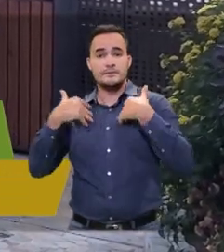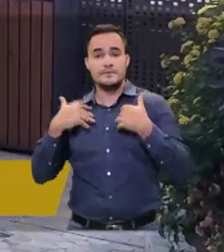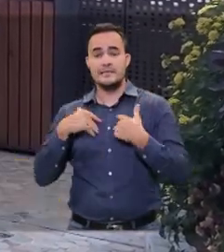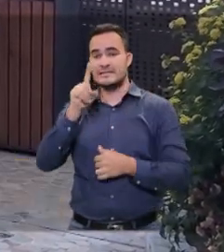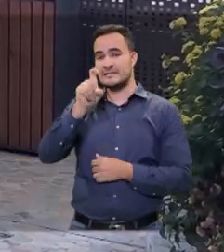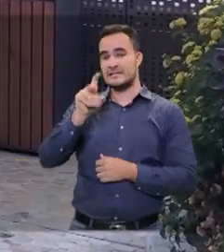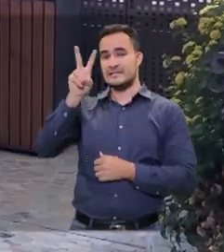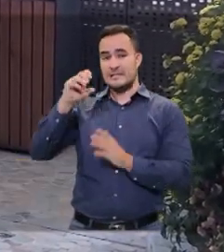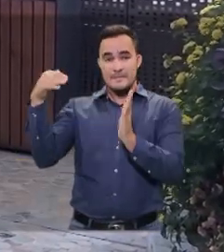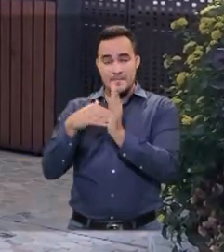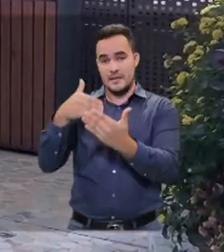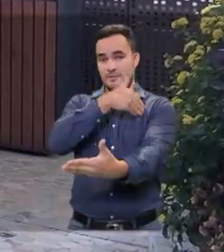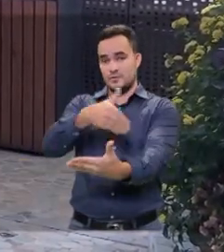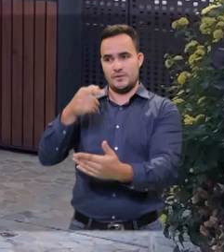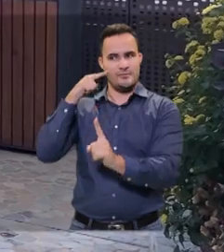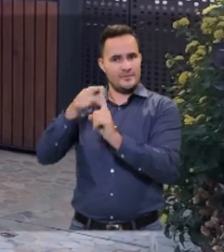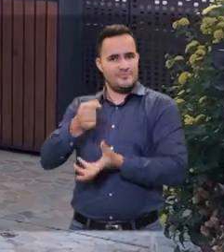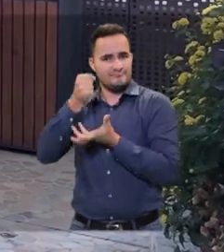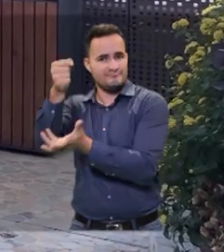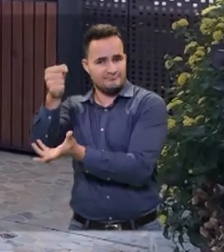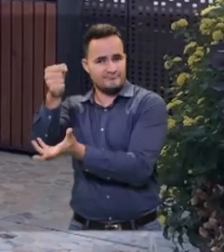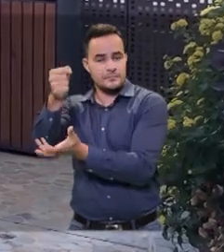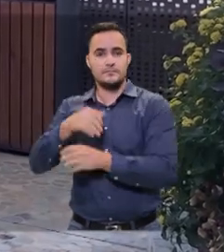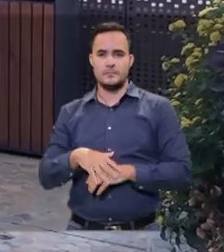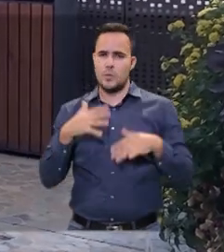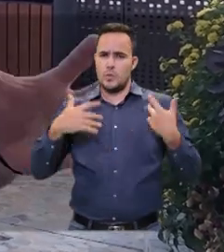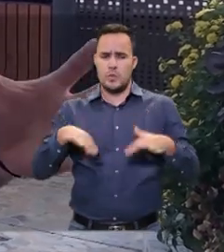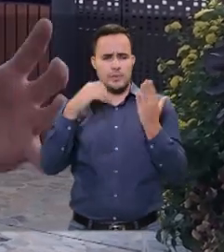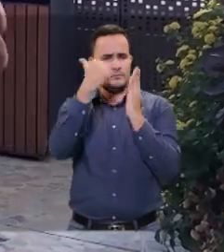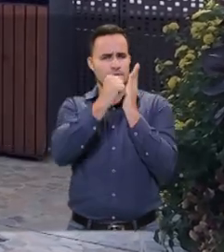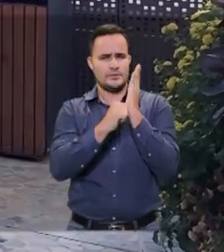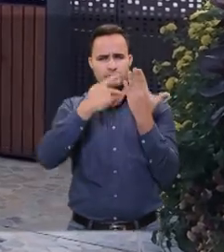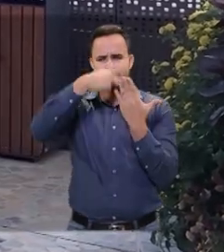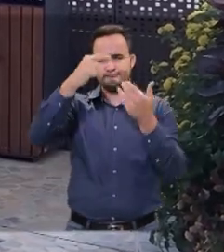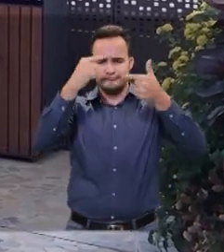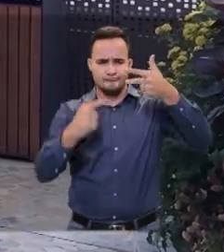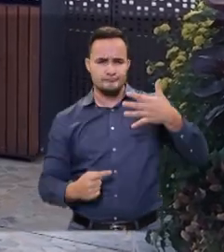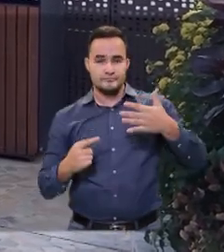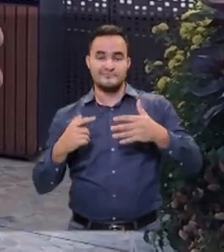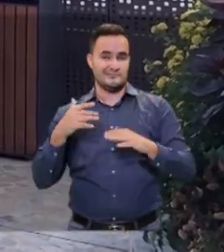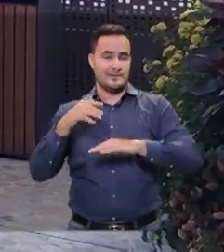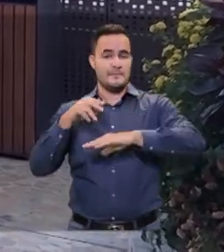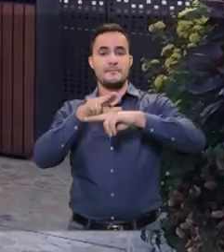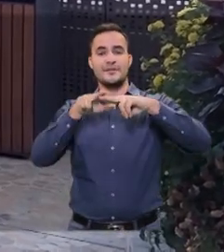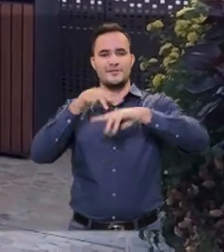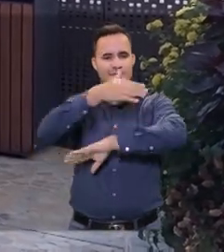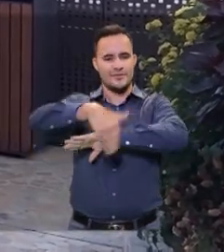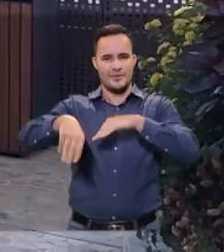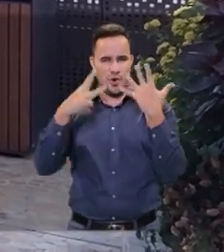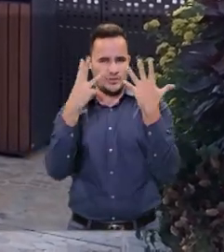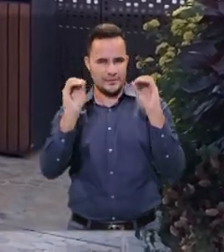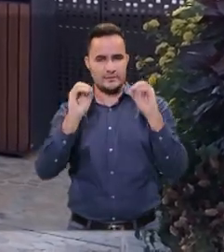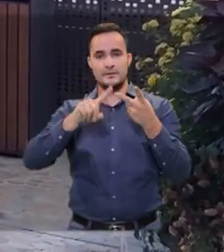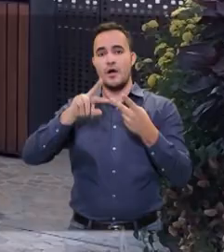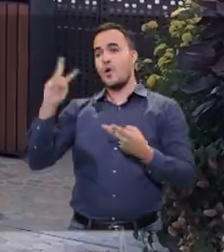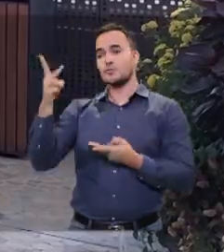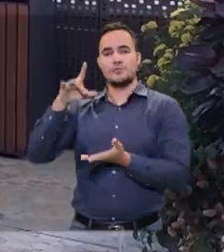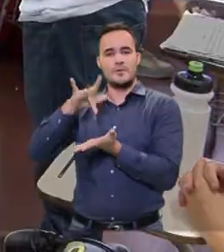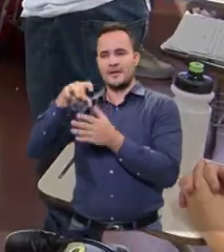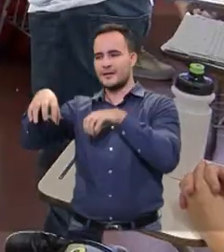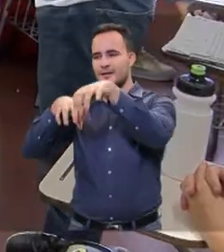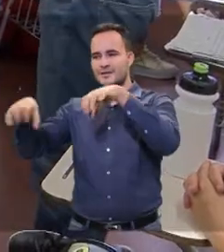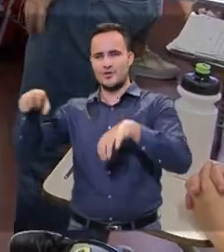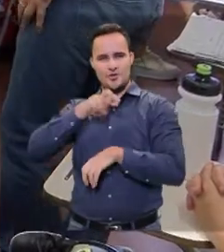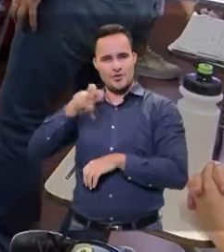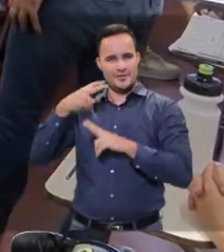víctimas, 67 mil millones de pesos y también tiene un sinnúmero de proyectos estratégicos como el Metro de la 80 o Parques del